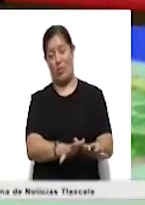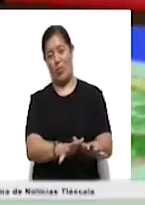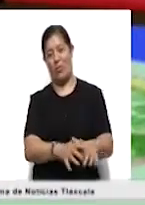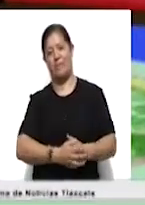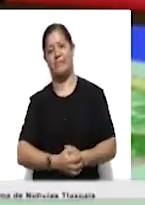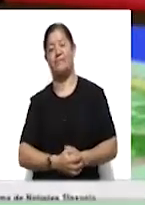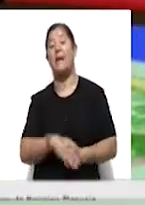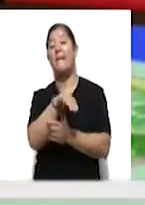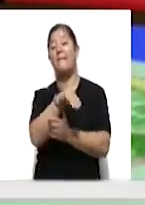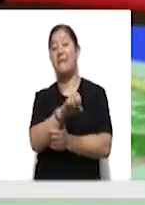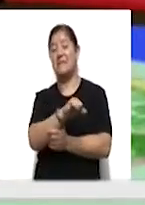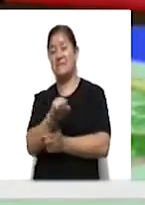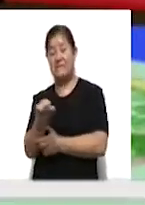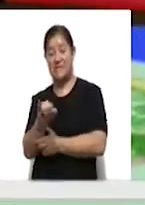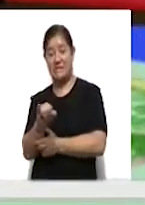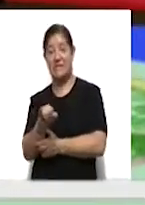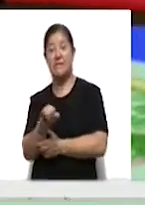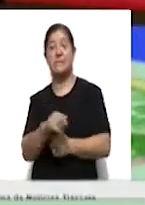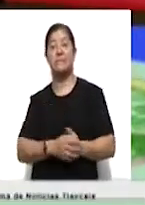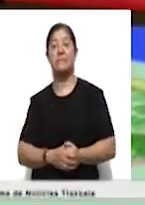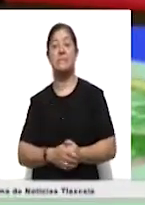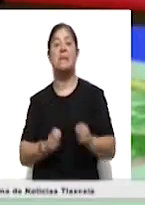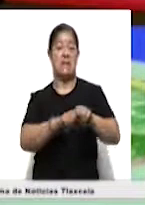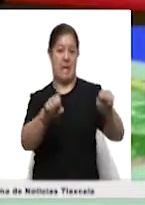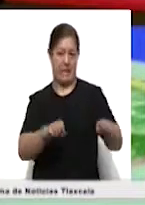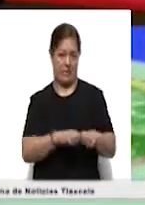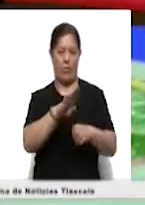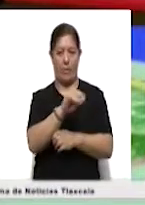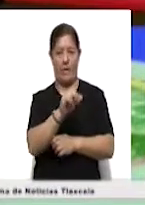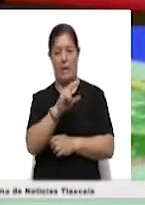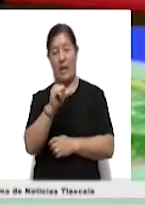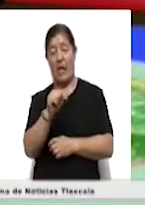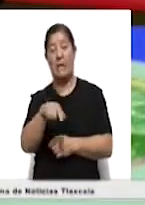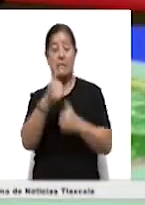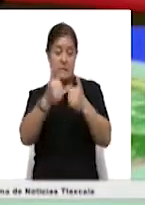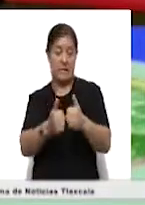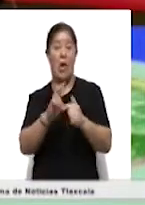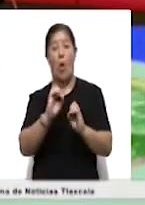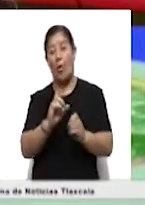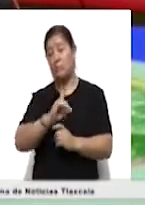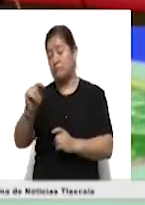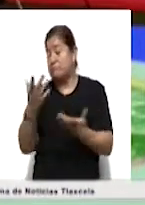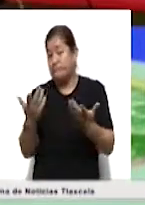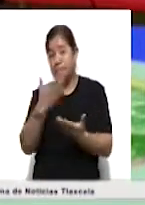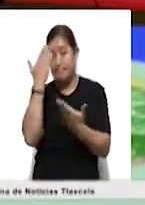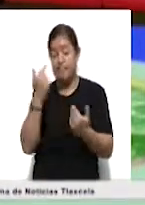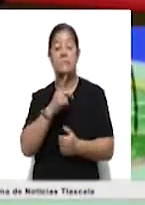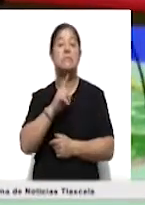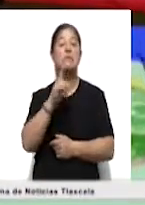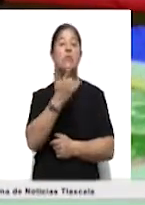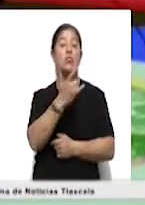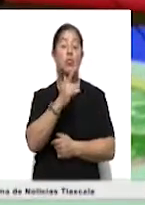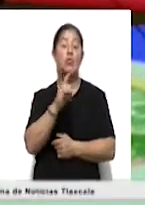Y Lionel Messi, en el caso de la novela con el equipo del Barcelona, bueno, si queda o se va, será hasta el mes de julio porque ahorita el